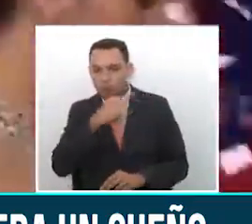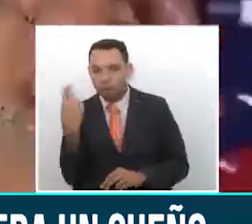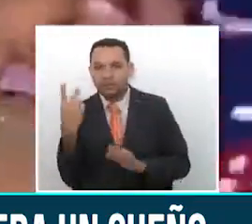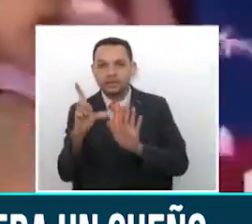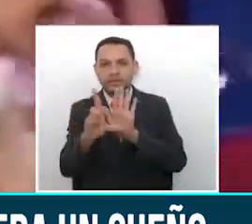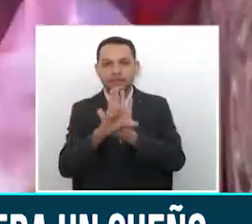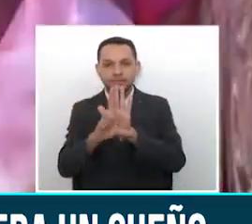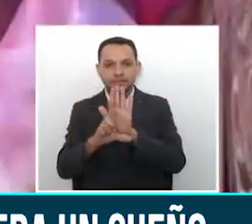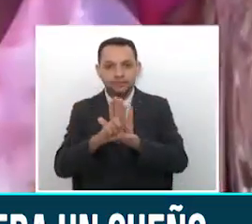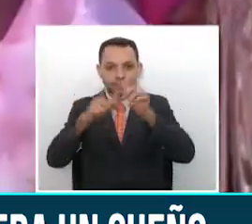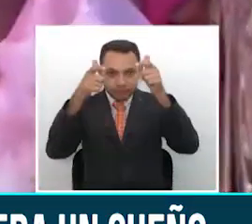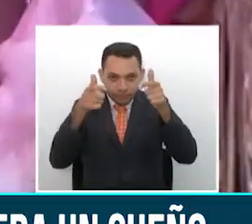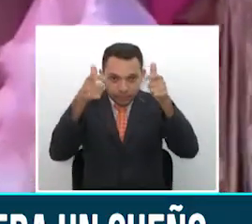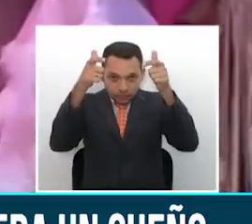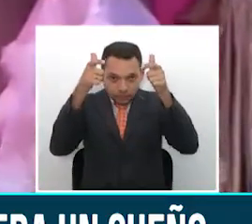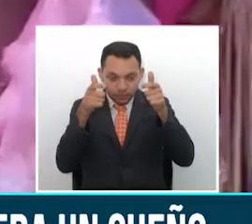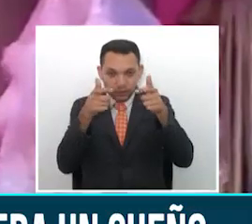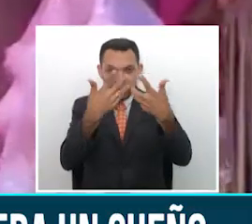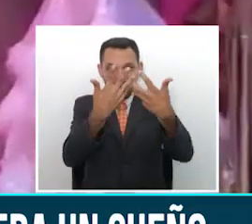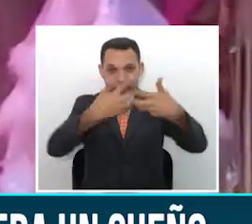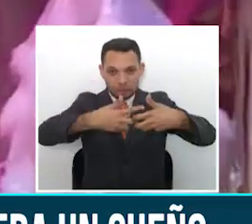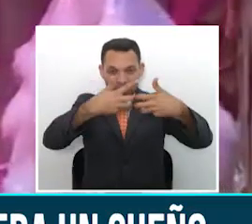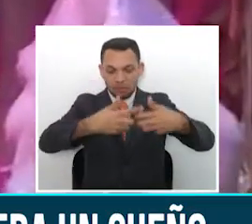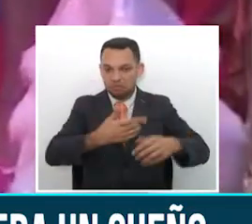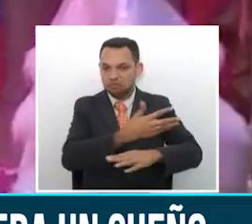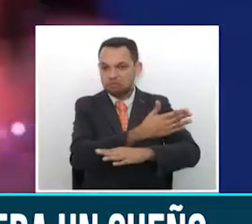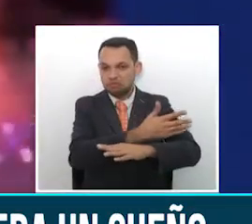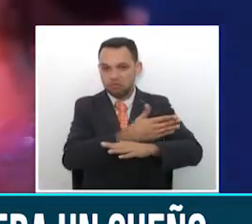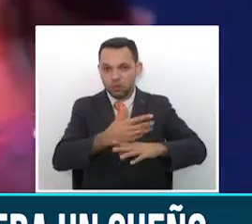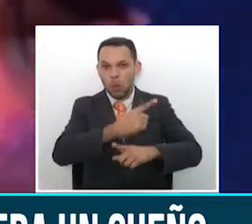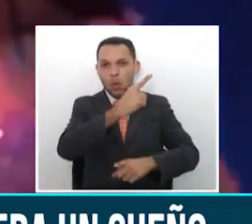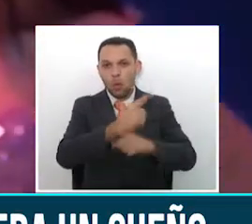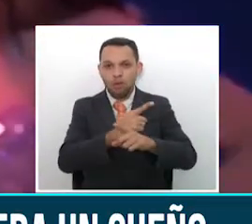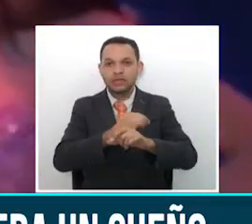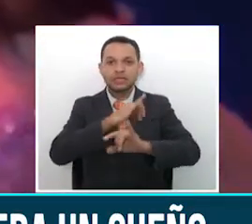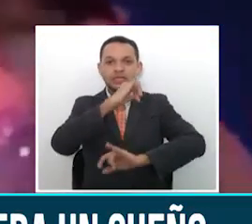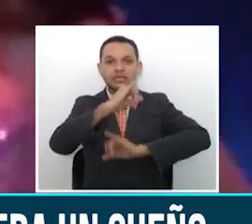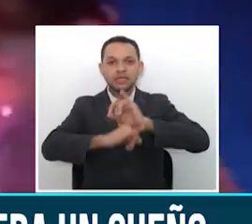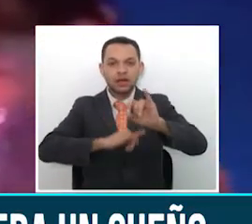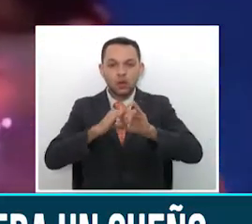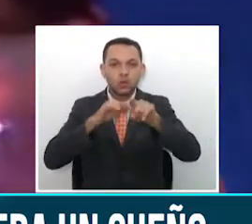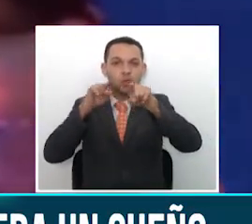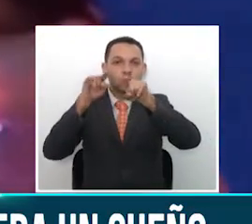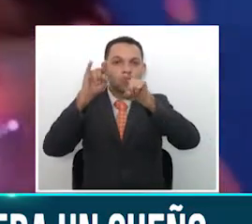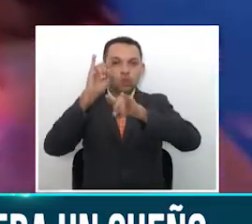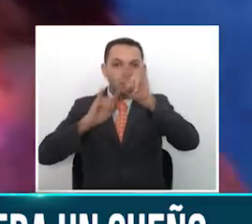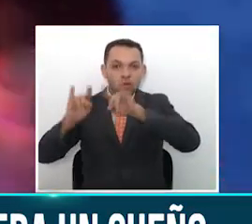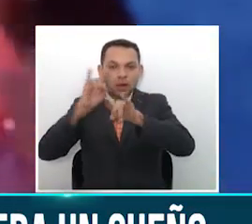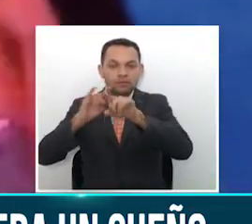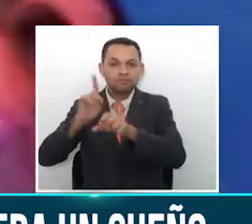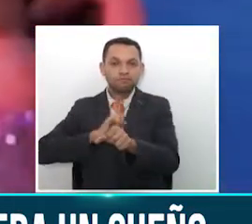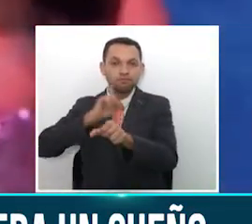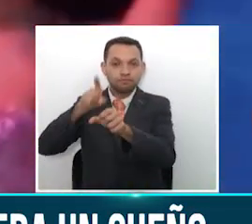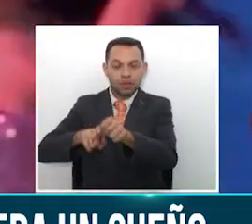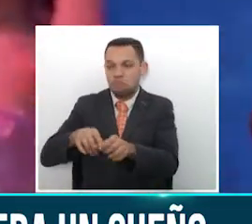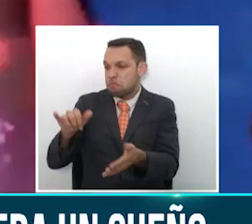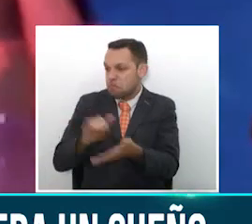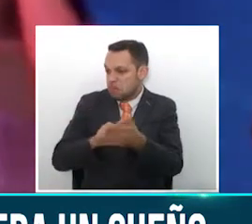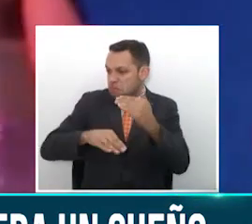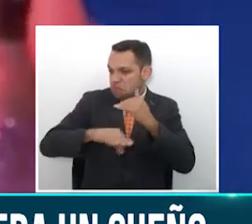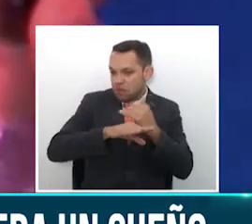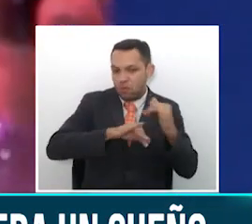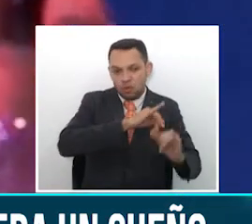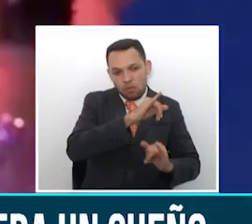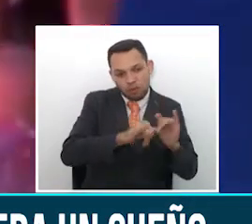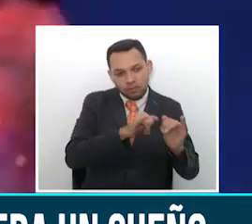con la reina vigente y sus patrocinadores se cumplirán, no con el concurso de Miss Universo, pero sí con uno de igual importancia. Por ahora, María Fernanda Aristizábal